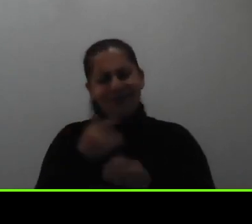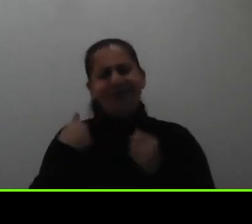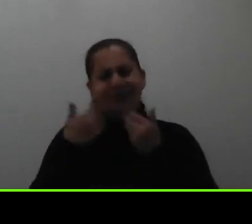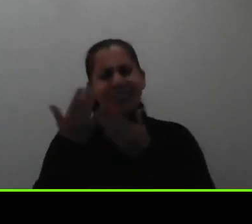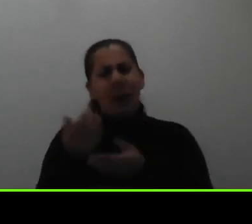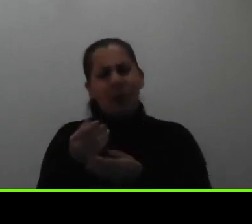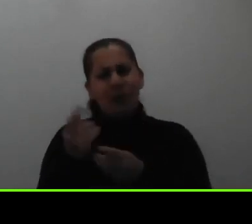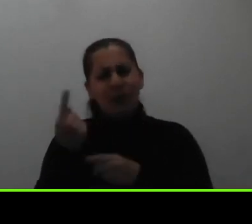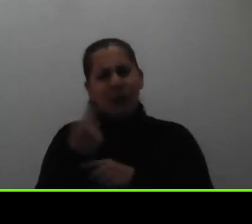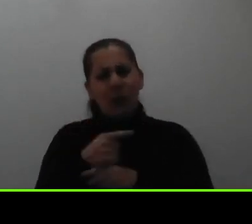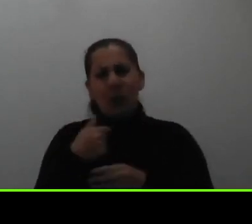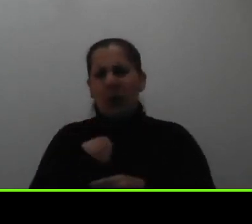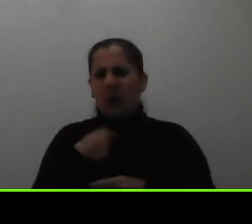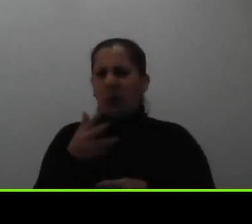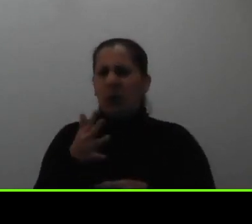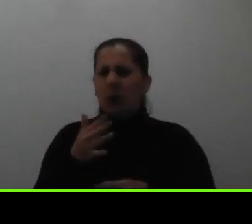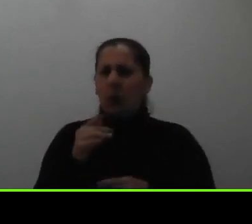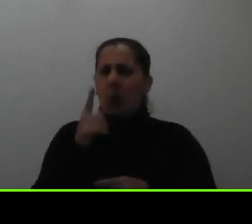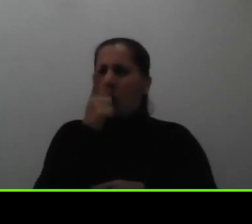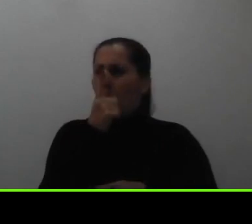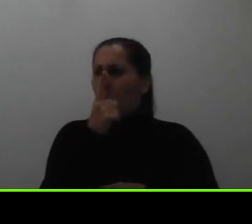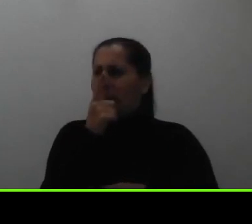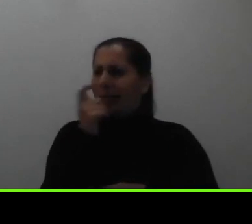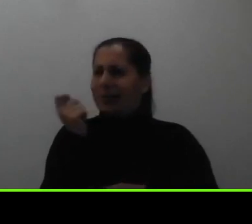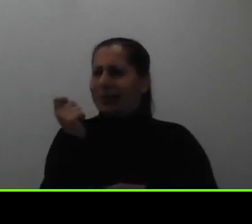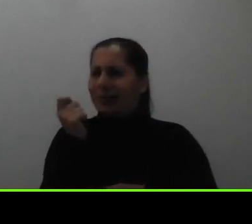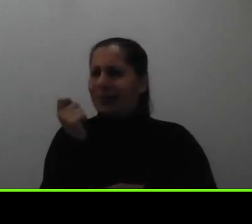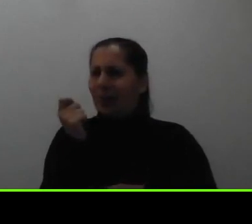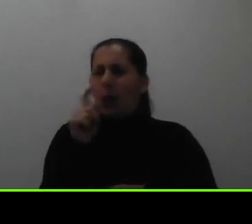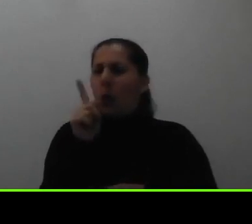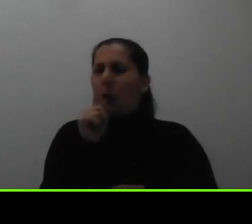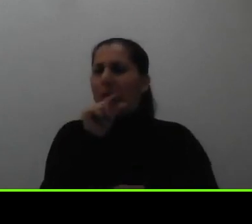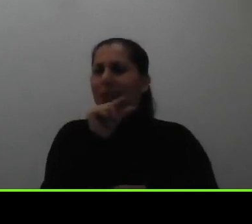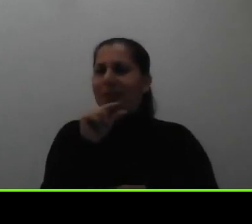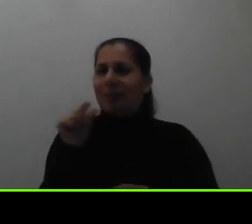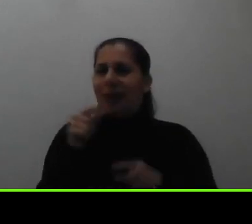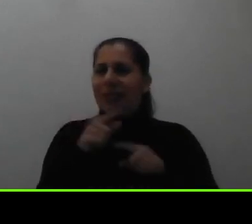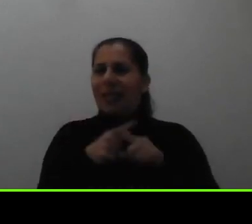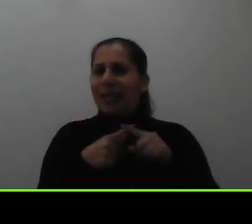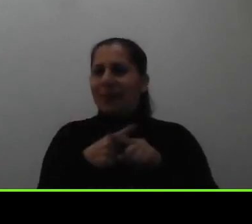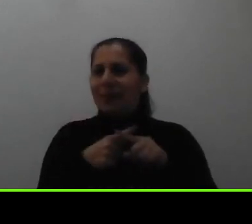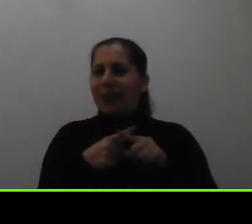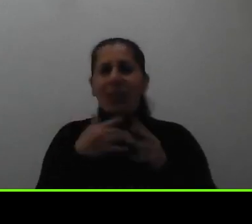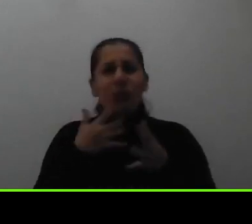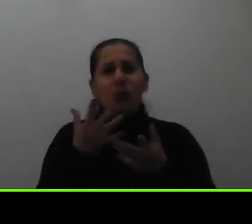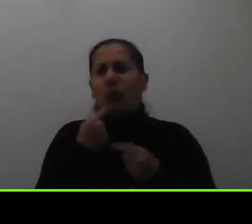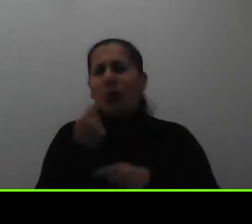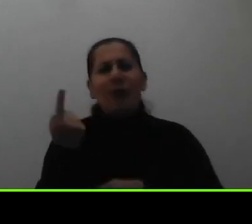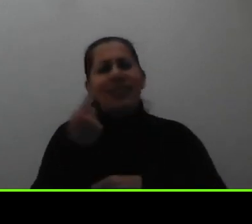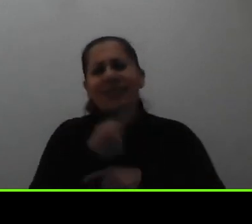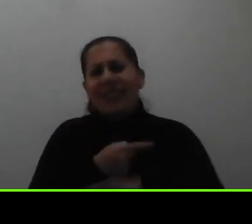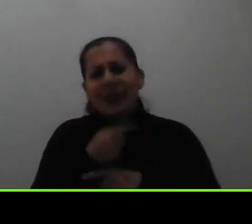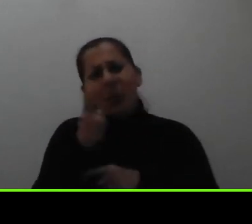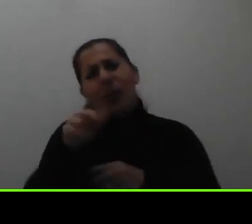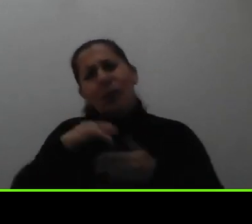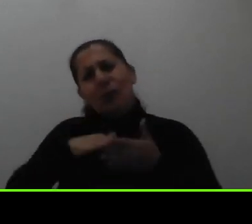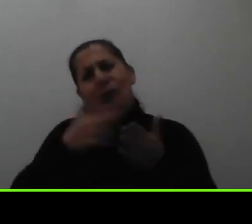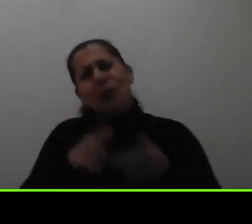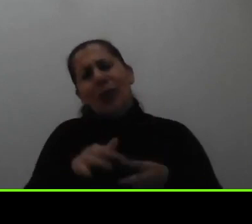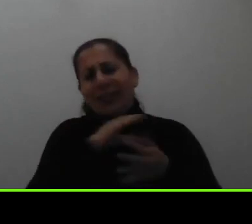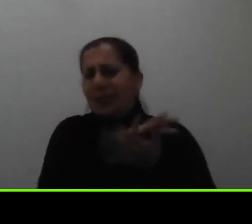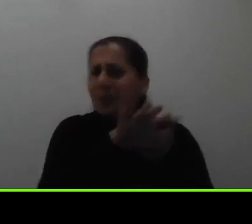se hace más o menos como semana y media antes es que no quisiera dar la fecha aquí porque se nos pueden enredar los estudiantes que están o